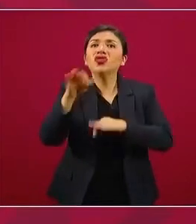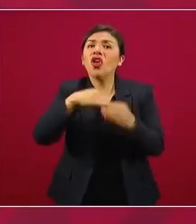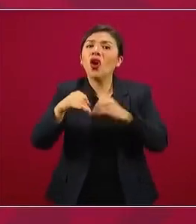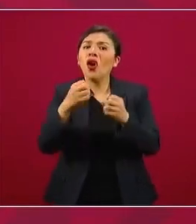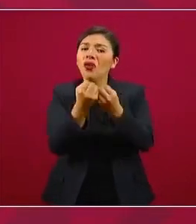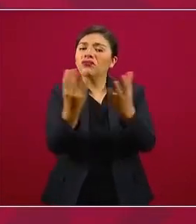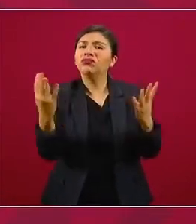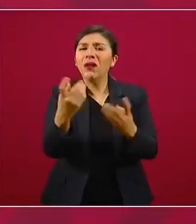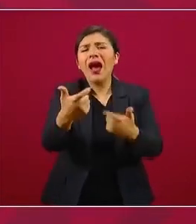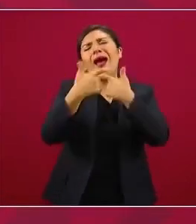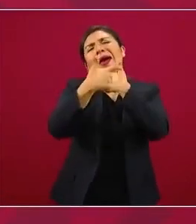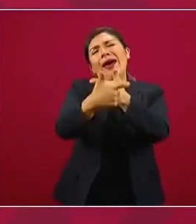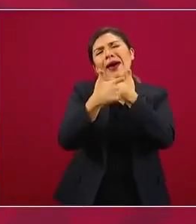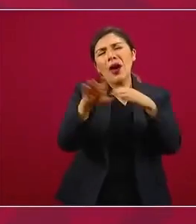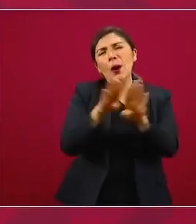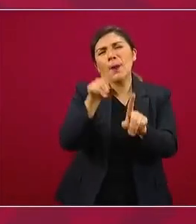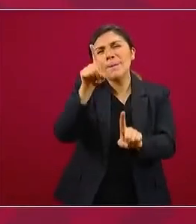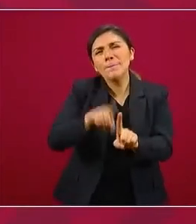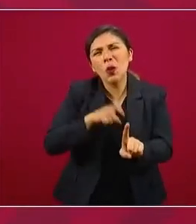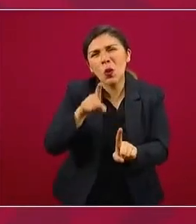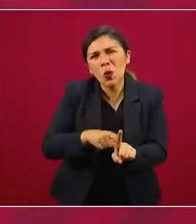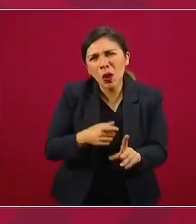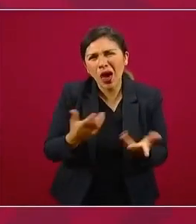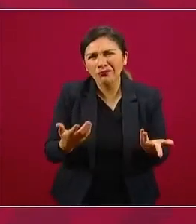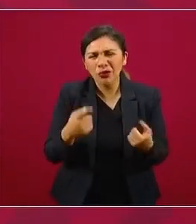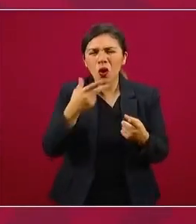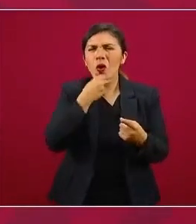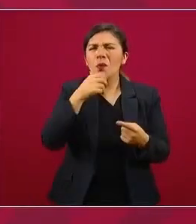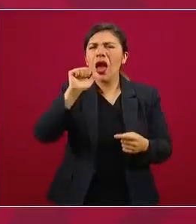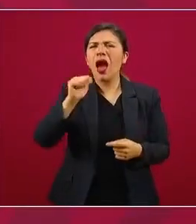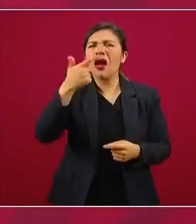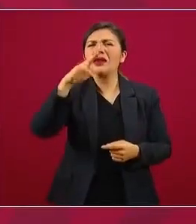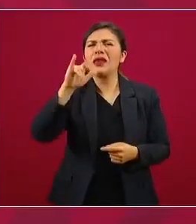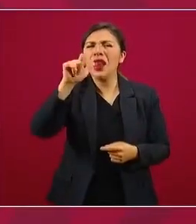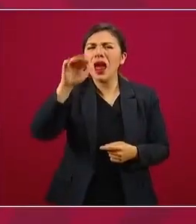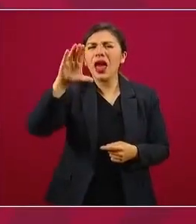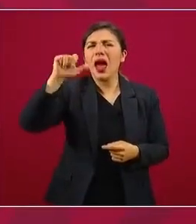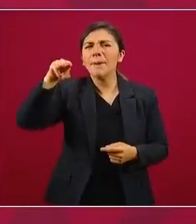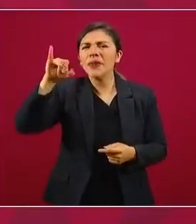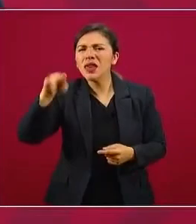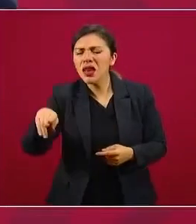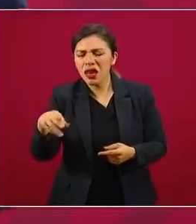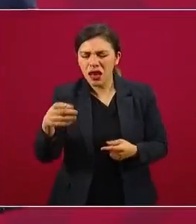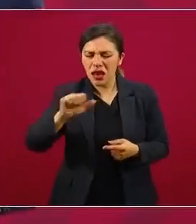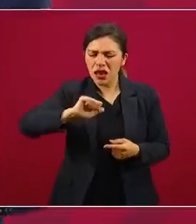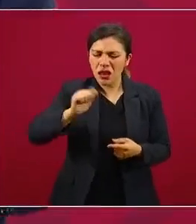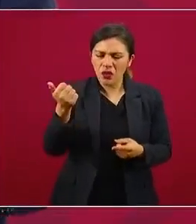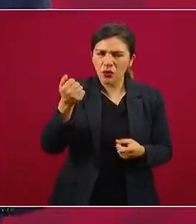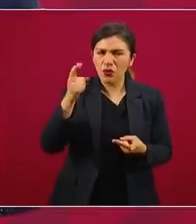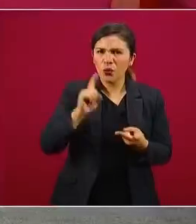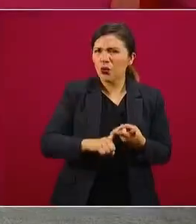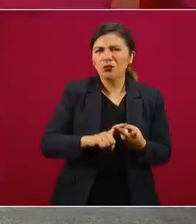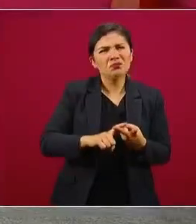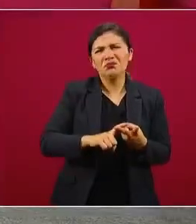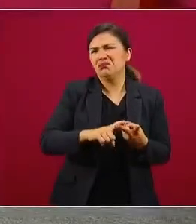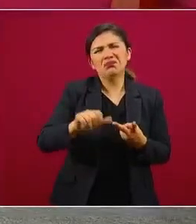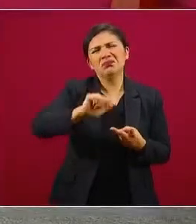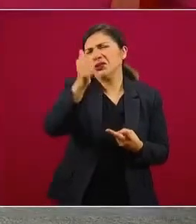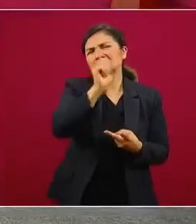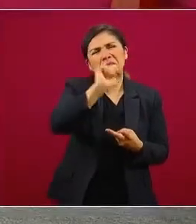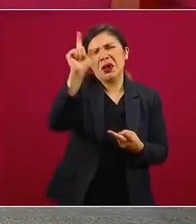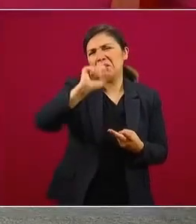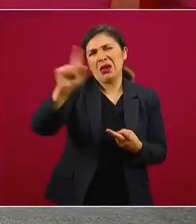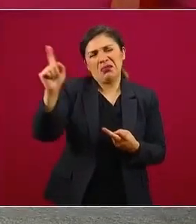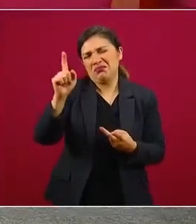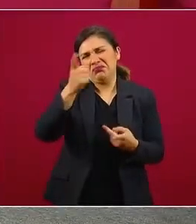demás, Aguilar Camín, otro intelectual